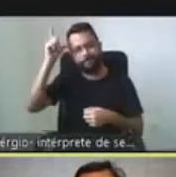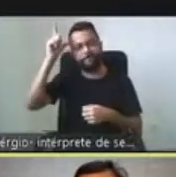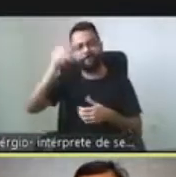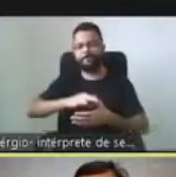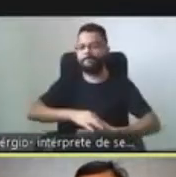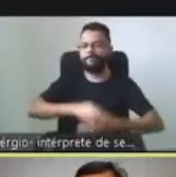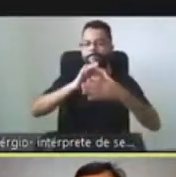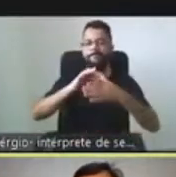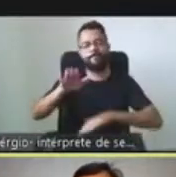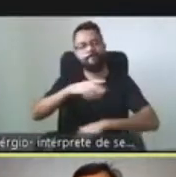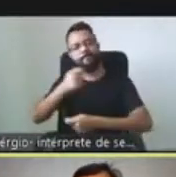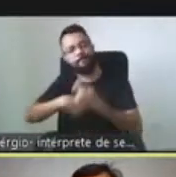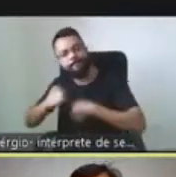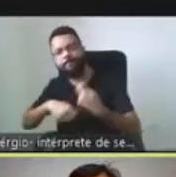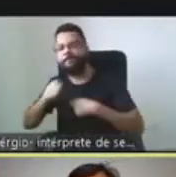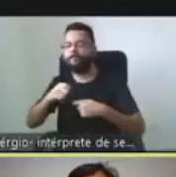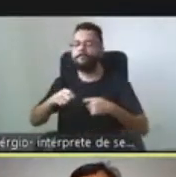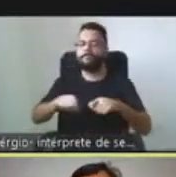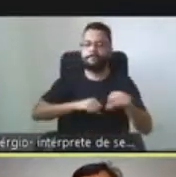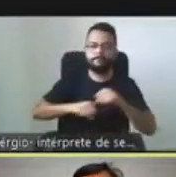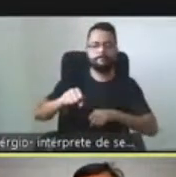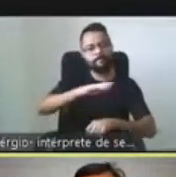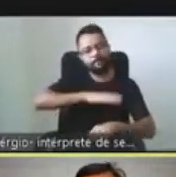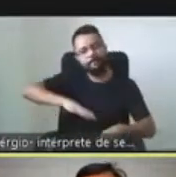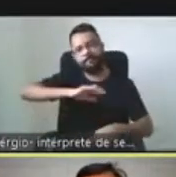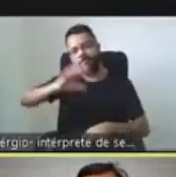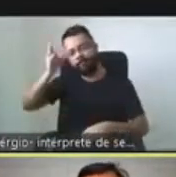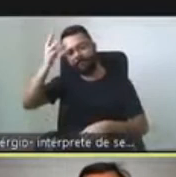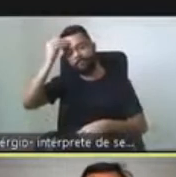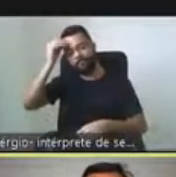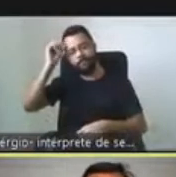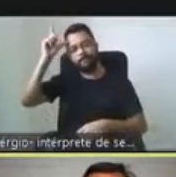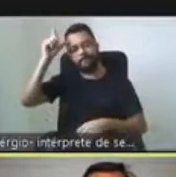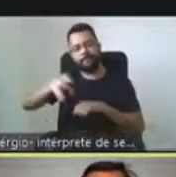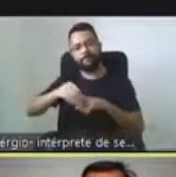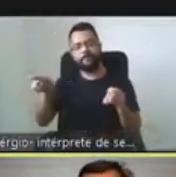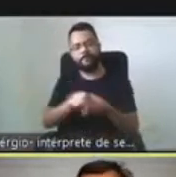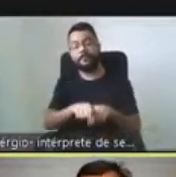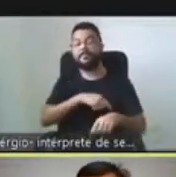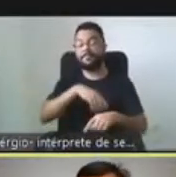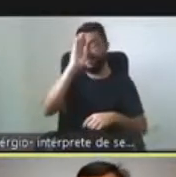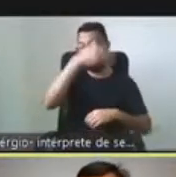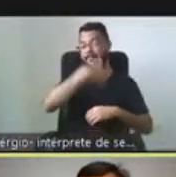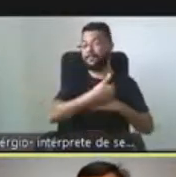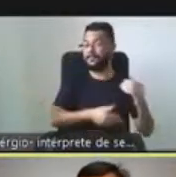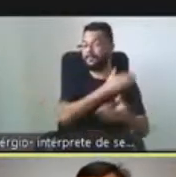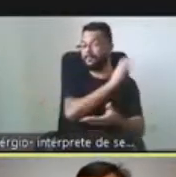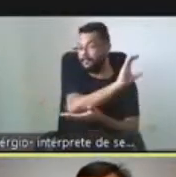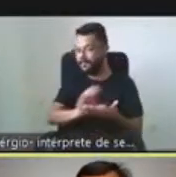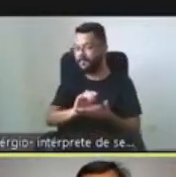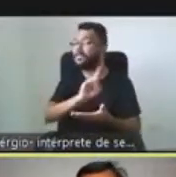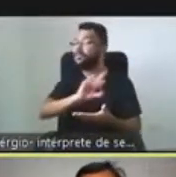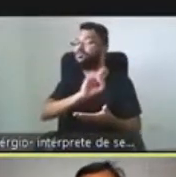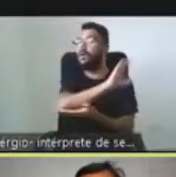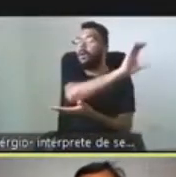en el área administrativa, y también, por supuesto, la financiación y el apoyo del Estado, no solamente a nivel financiero, sino